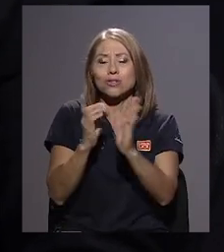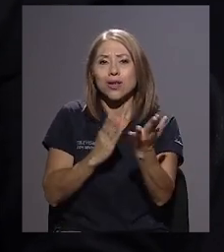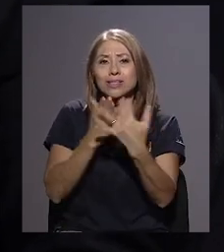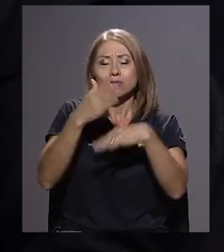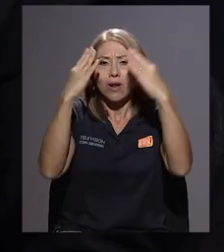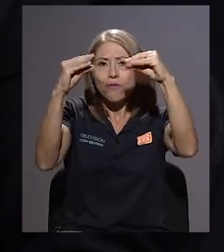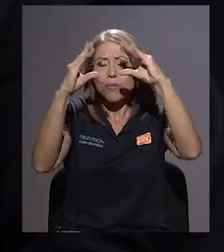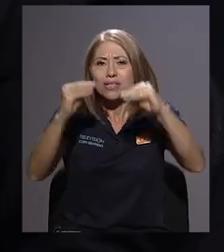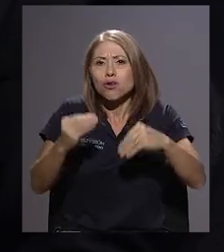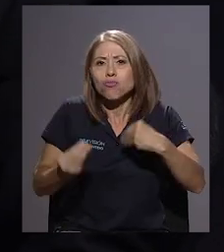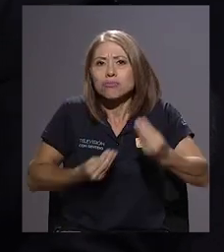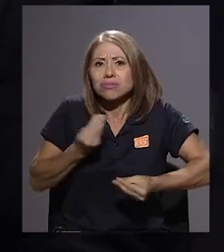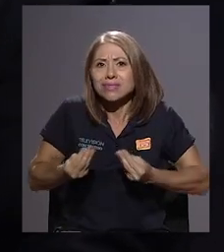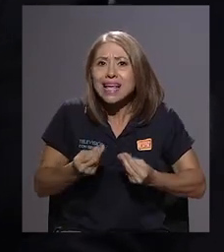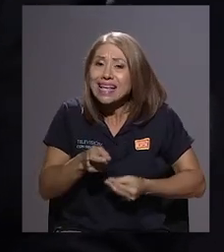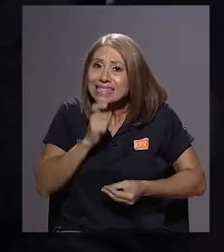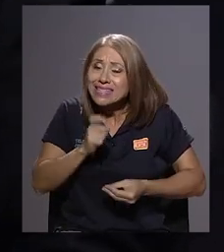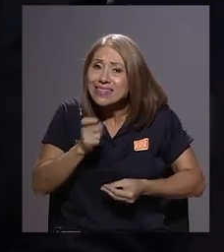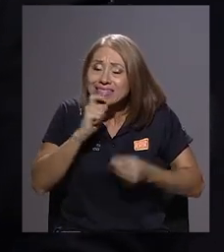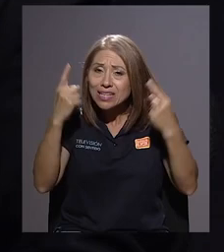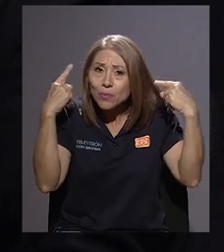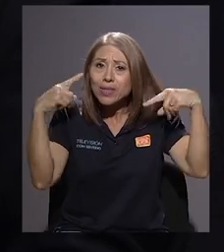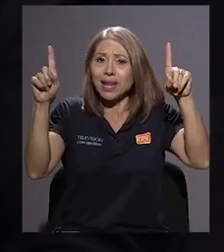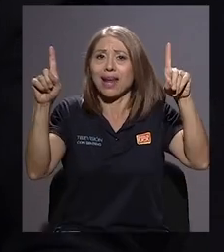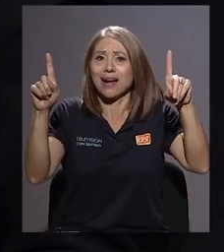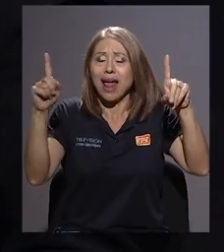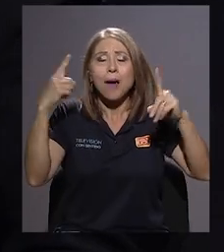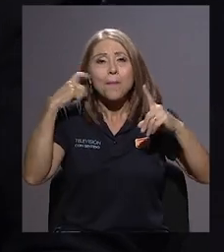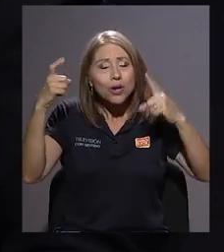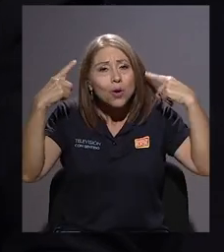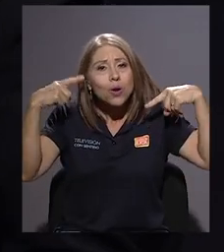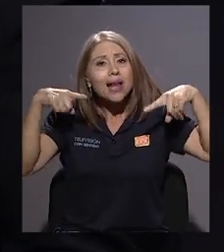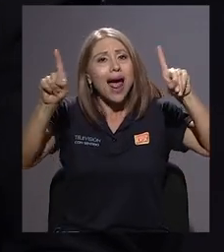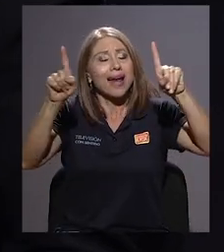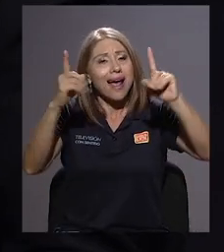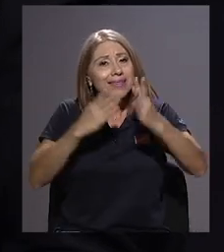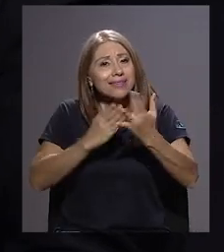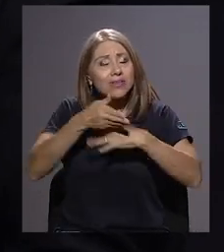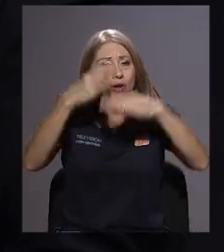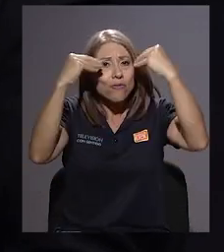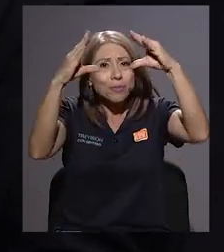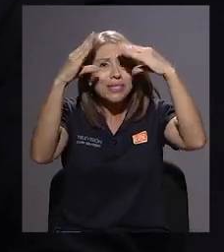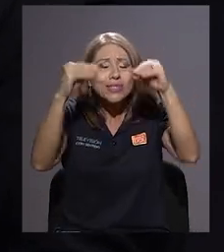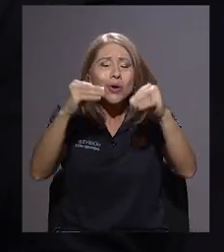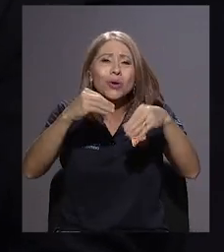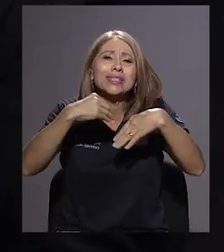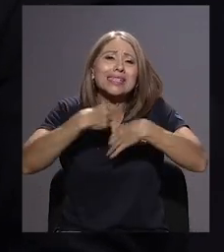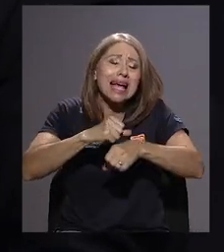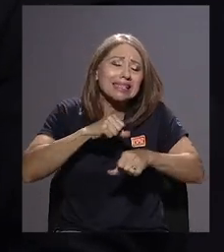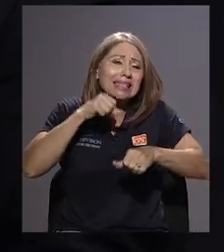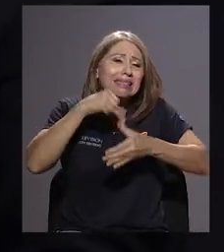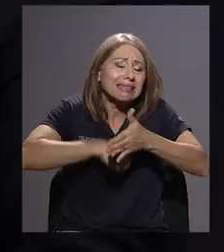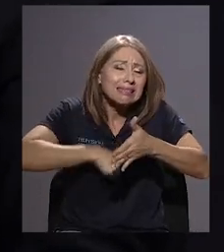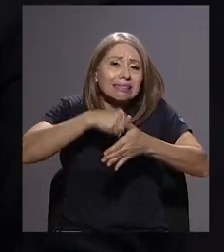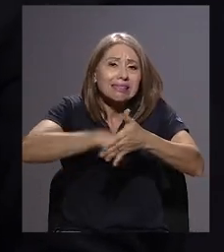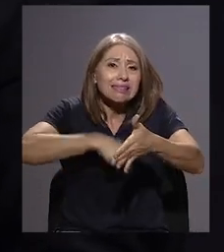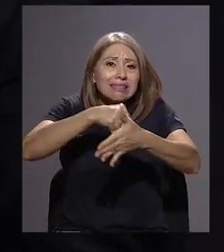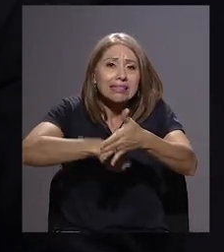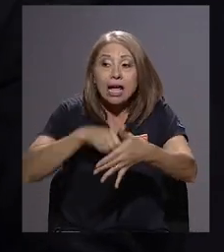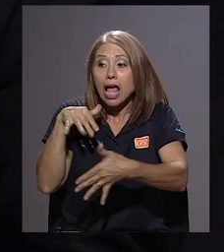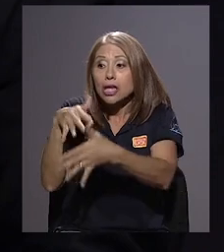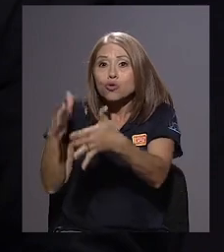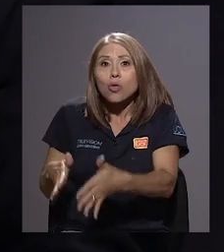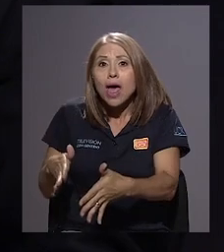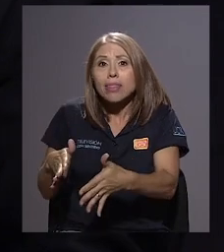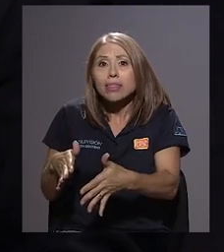resulta que es tan difícil obtenerla porque lo haces por todos los medios posibles, los estudiantes lo demostraron, revisaban la